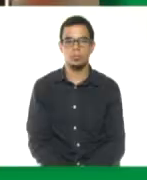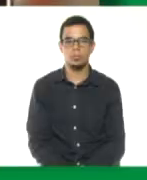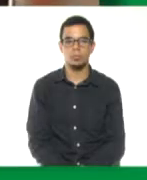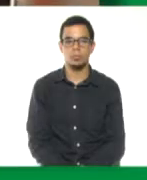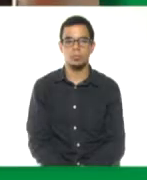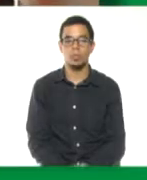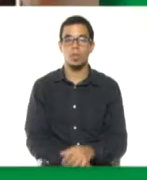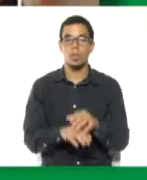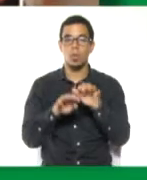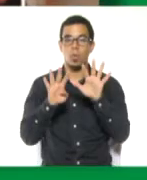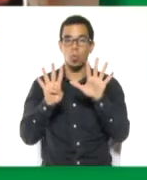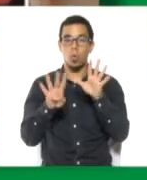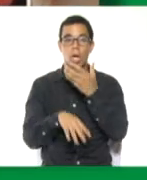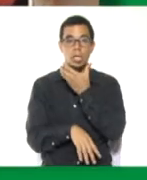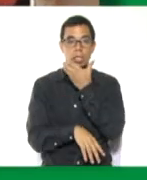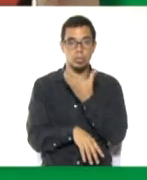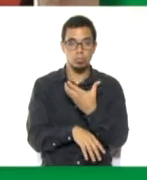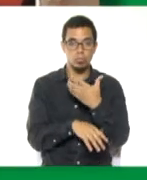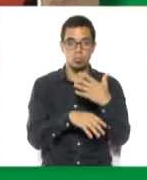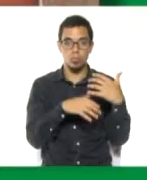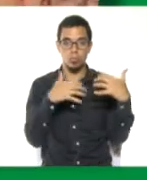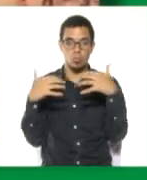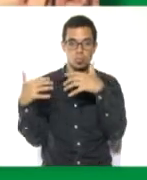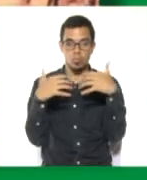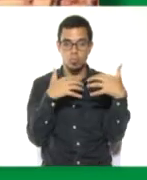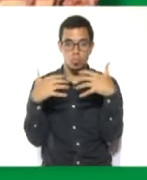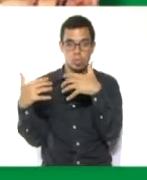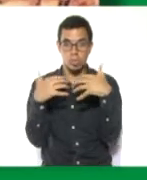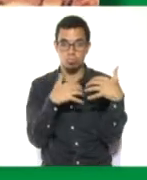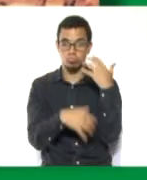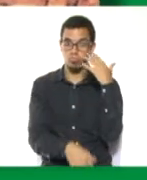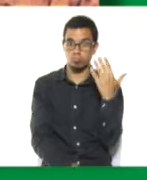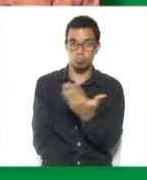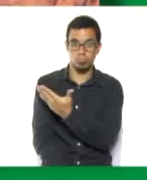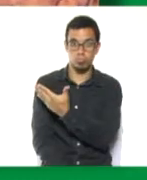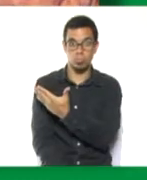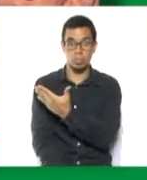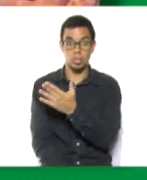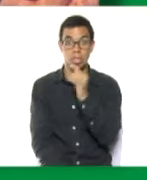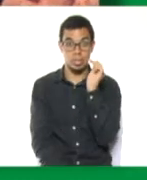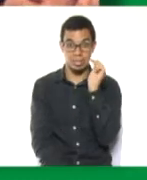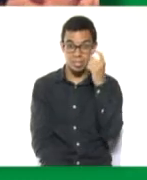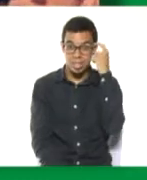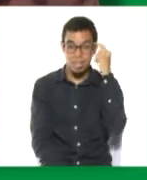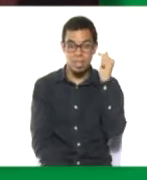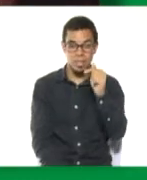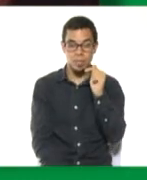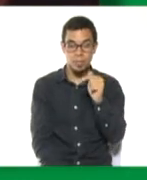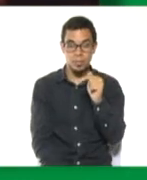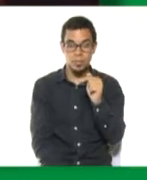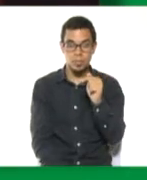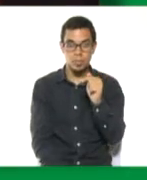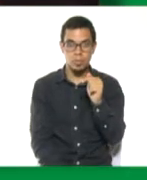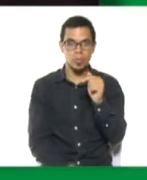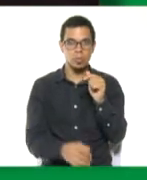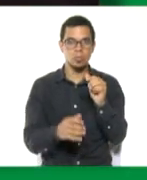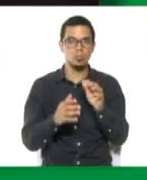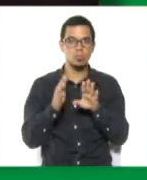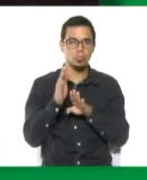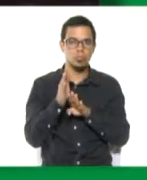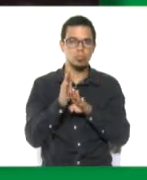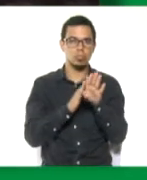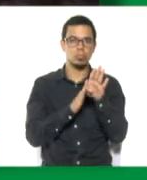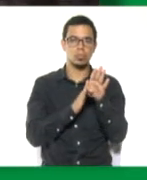9 de diciembre, Batalla de Ayacucho. El 9 de diciembre de 1824 se desarrolló en la